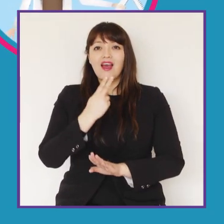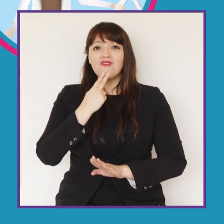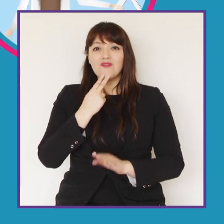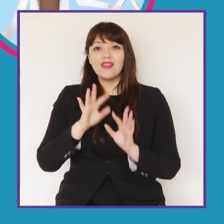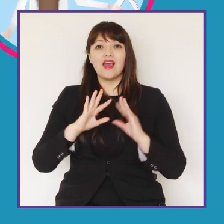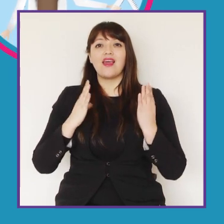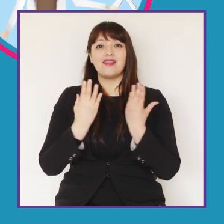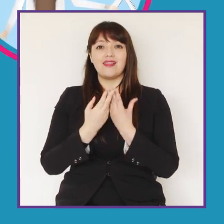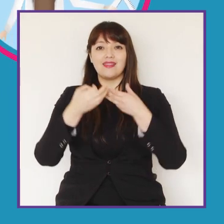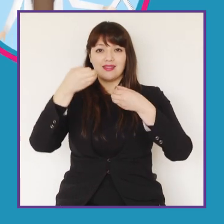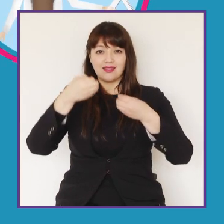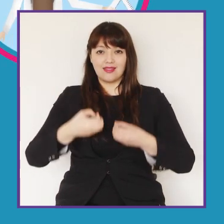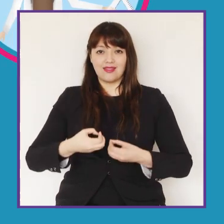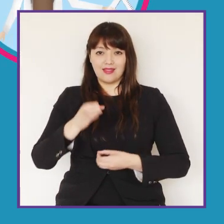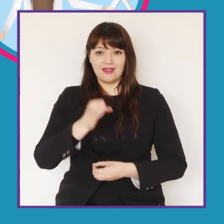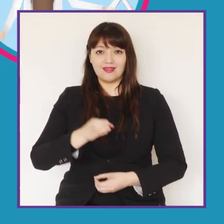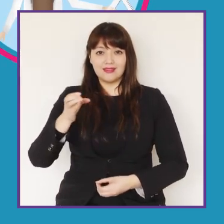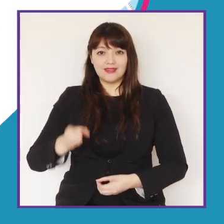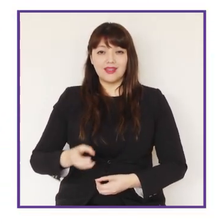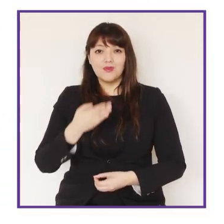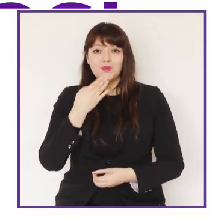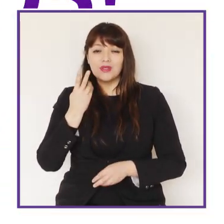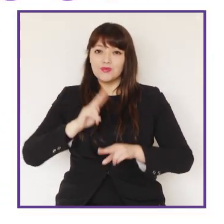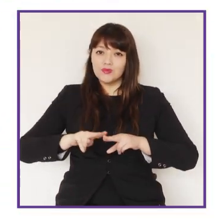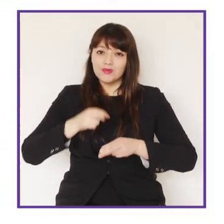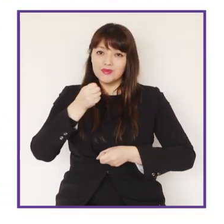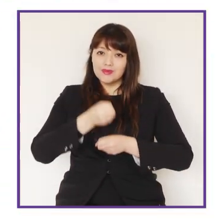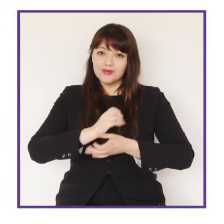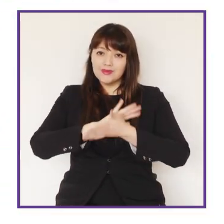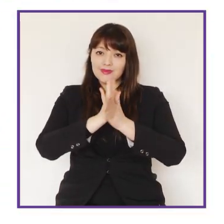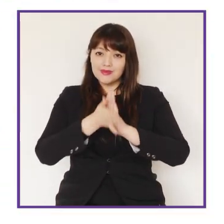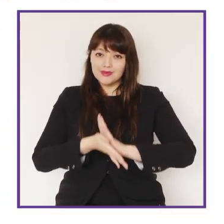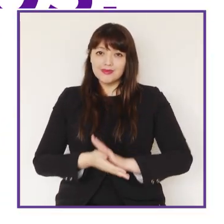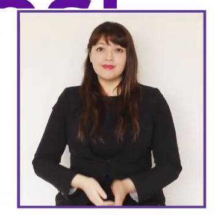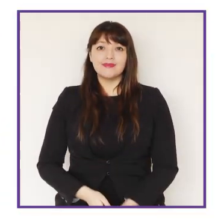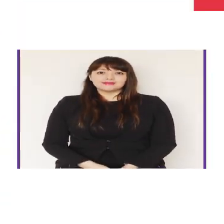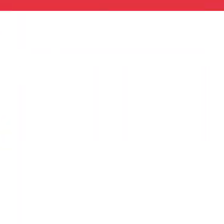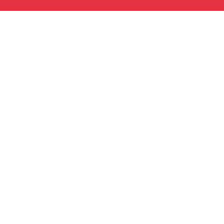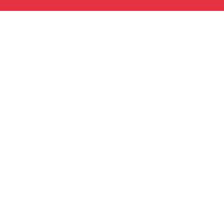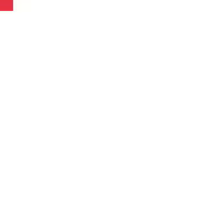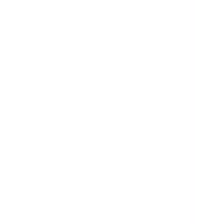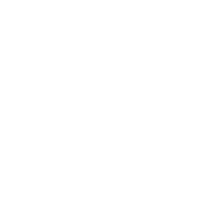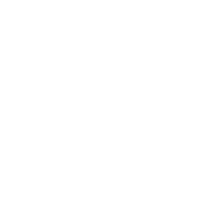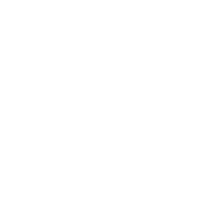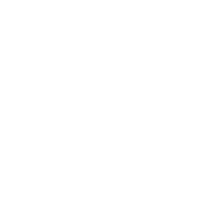vida e integridad de las personas. Porque estar preparados es tarea de todos.